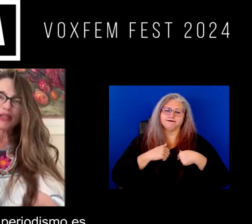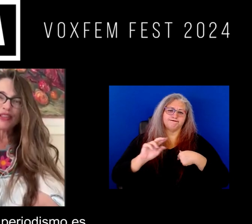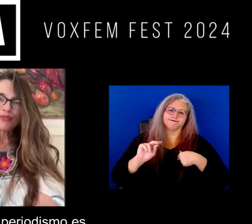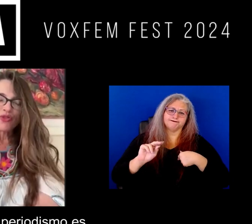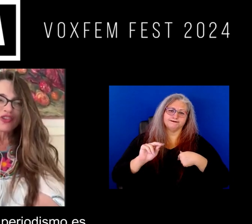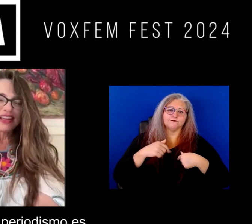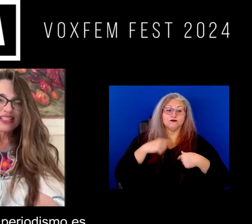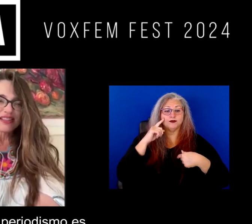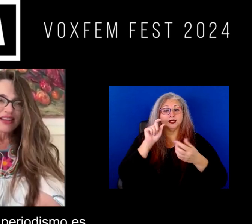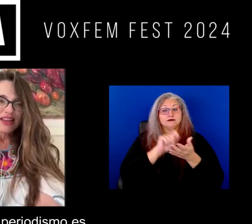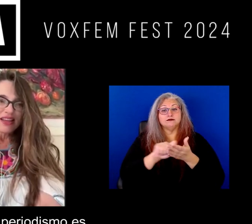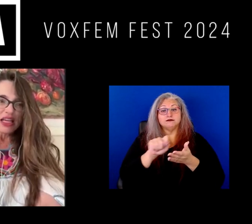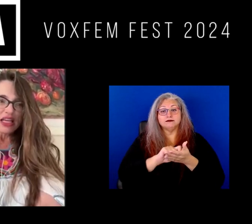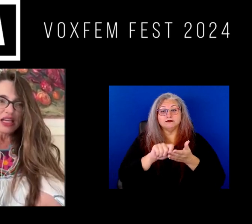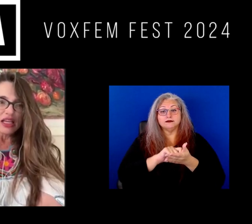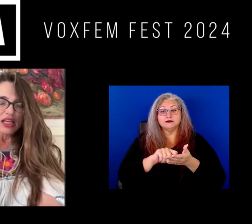para mí el periodismo es